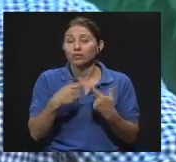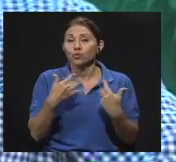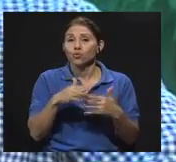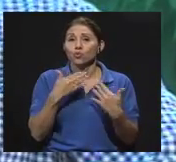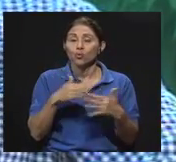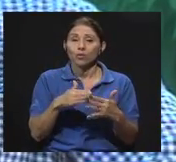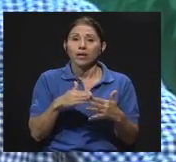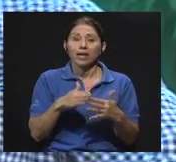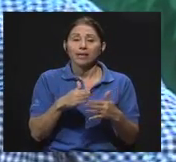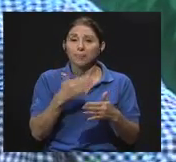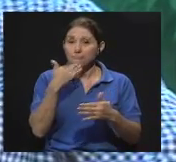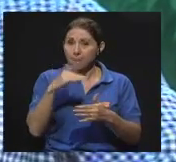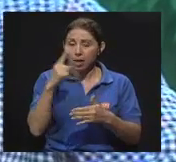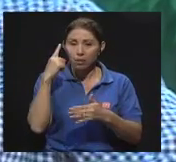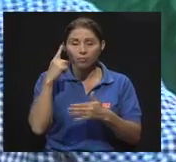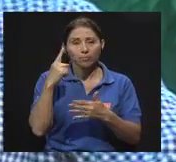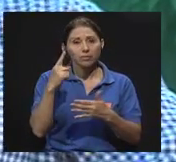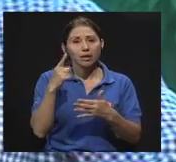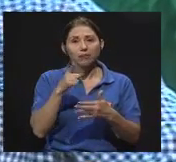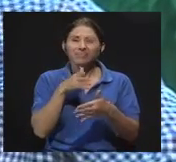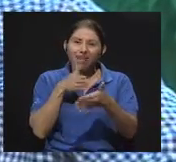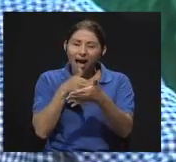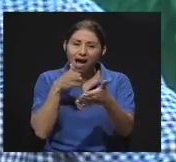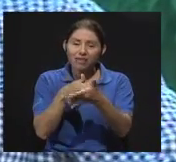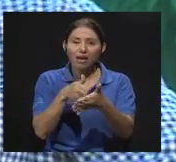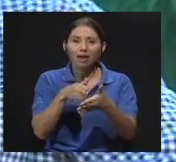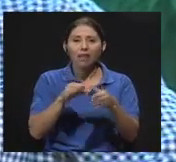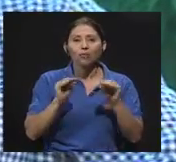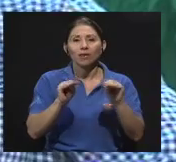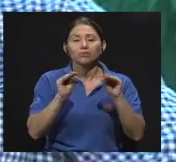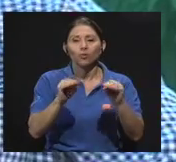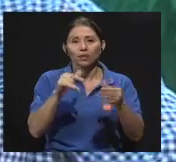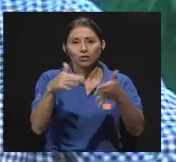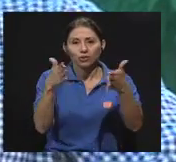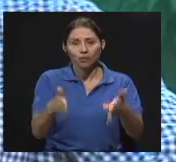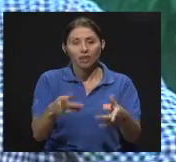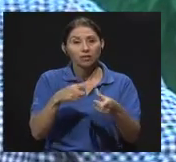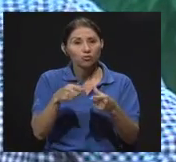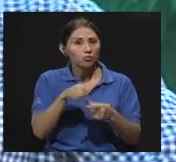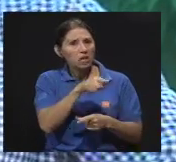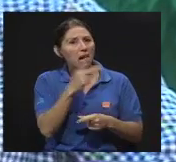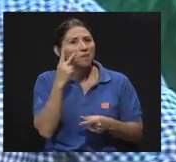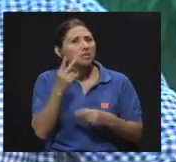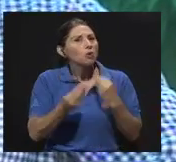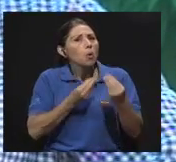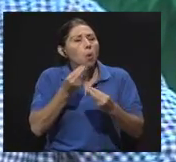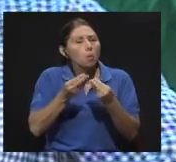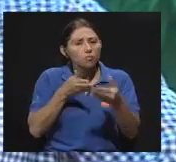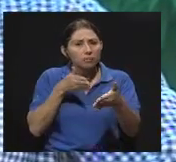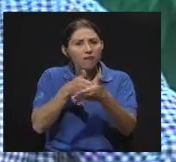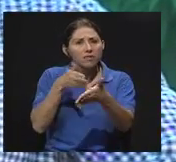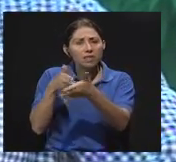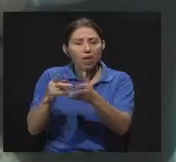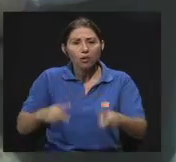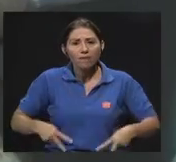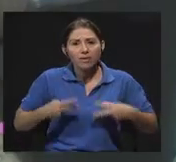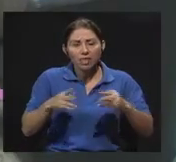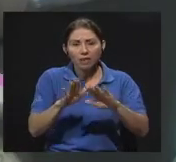educación de nuestros estudiantes. ¿Cómo lo ha visto usted? ¿Cómo ha afectado la vida de los niños o los